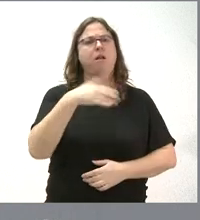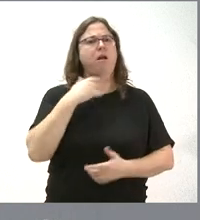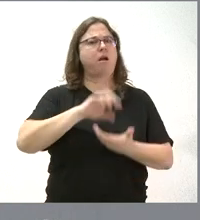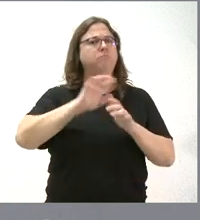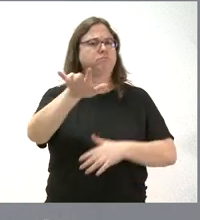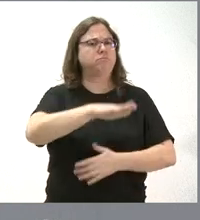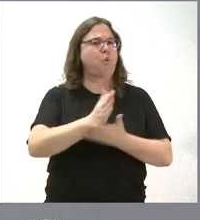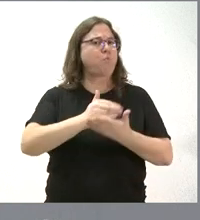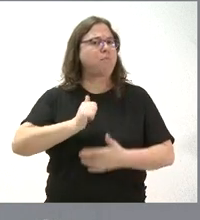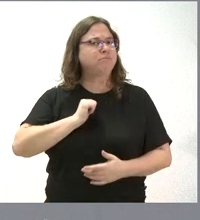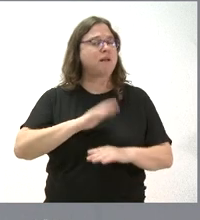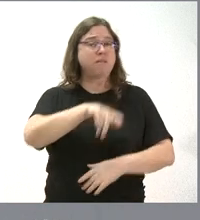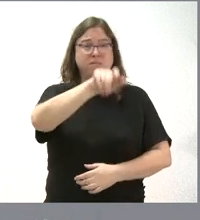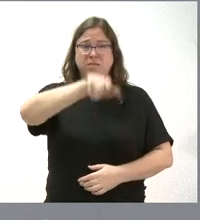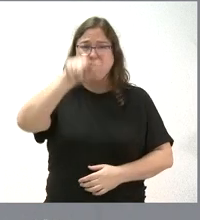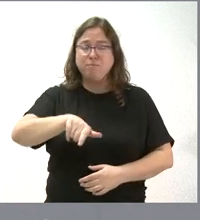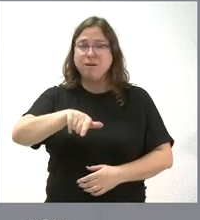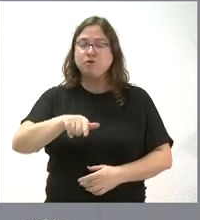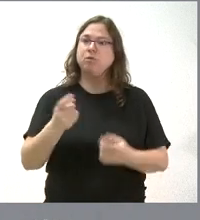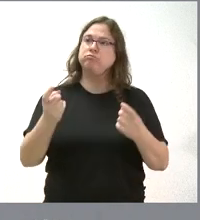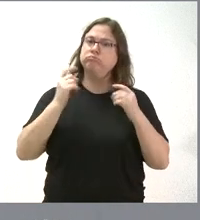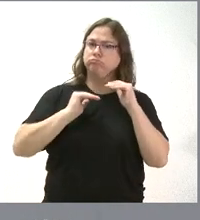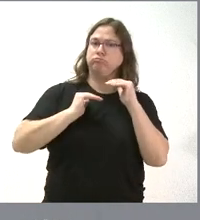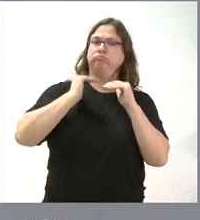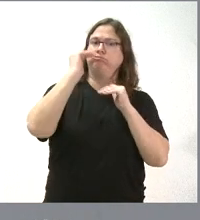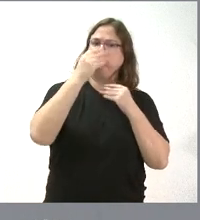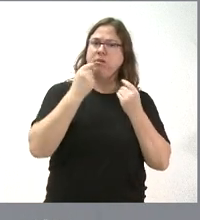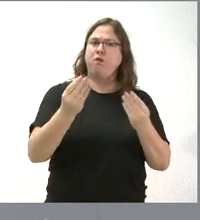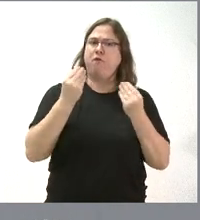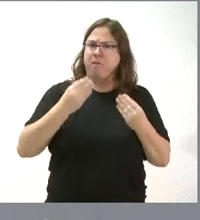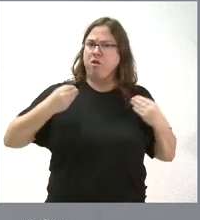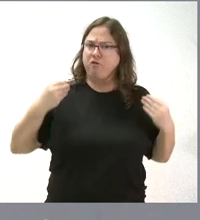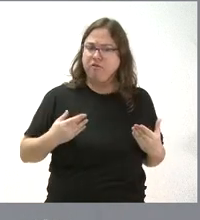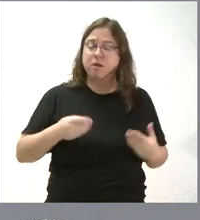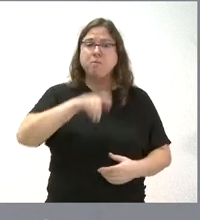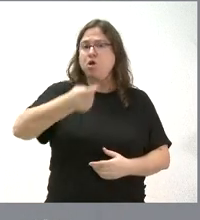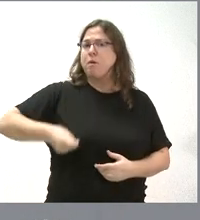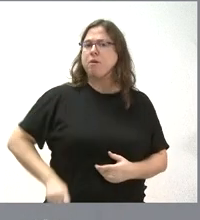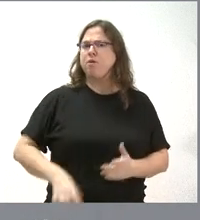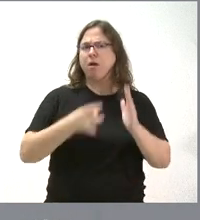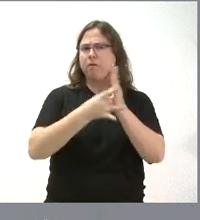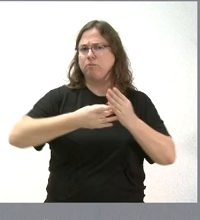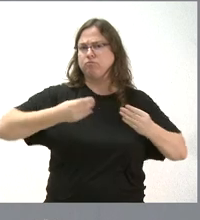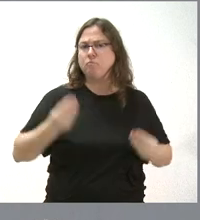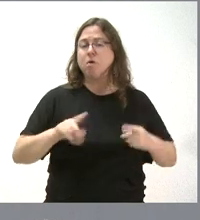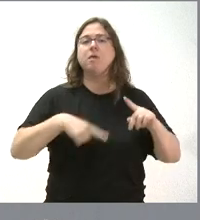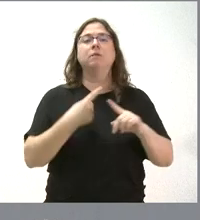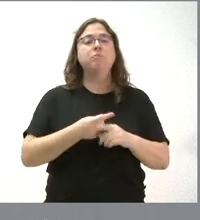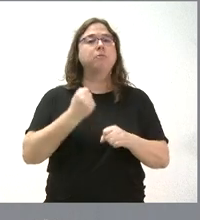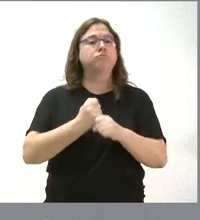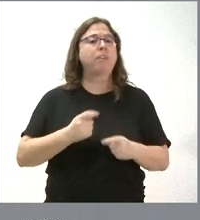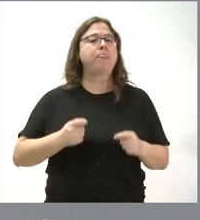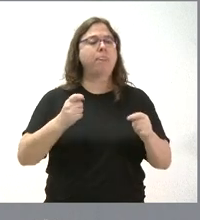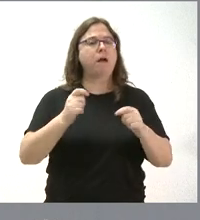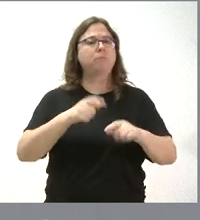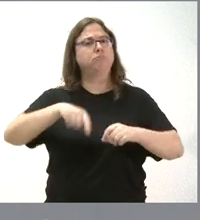autónoma. Personas con alto nivel educativo, con alto nivel de formación, trabajadores muy cualificados y trabajadores de esta forma que pueden acceder